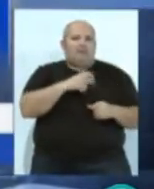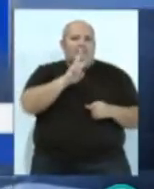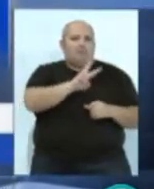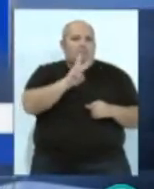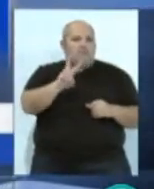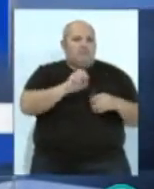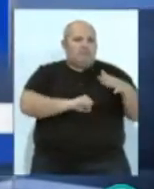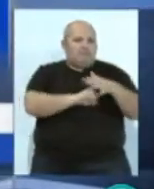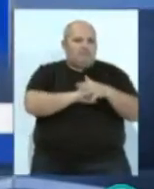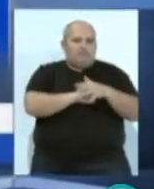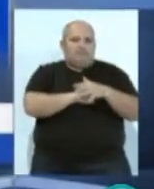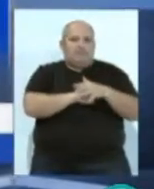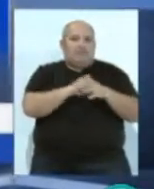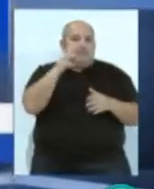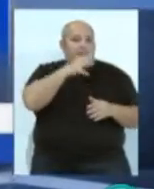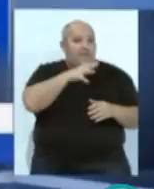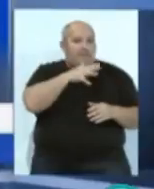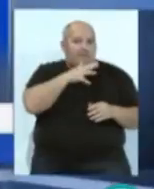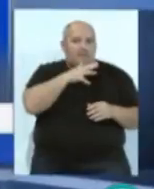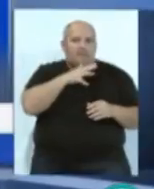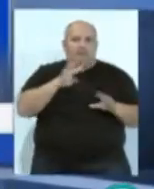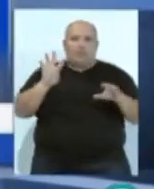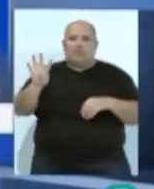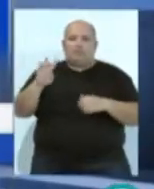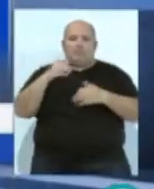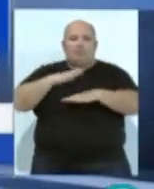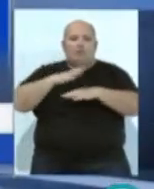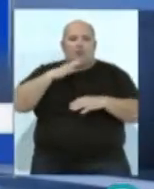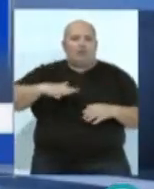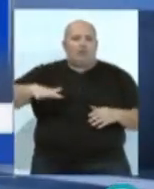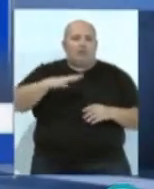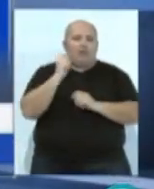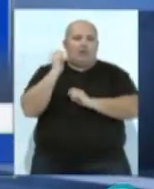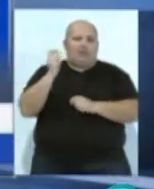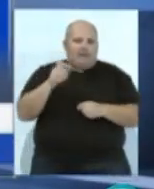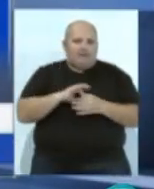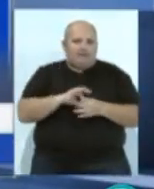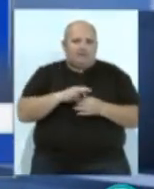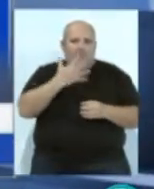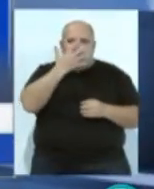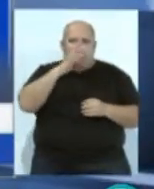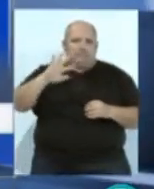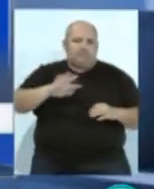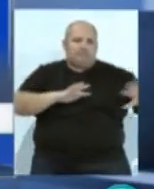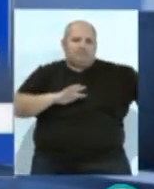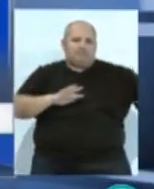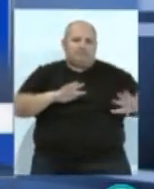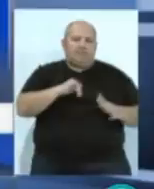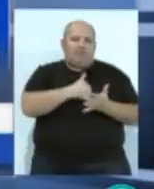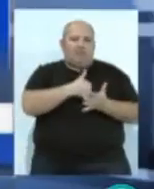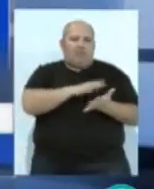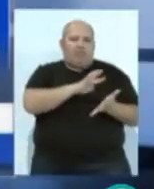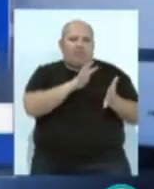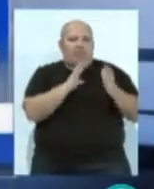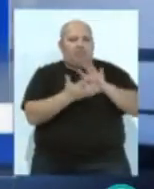los 22 grados de máxima en Jerez de la Frontera y los 4 grados de mínima en Olvera. Los vientos soplarán de levante tendiendo a flojos